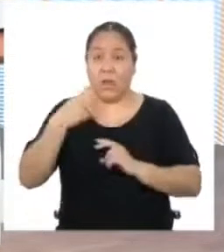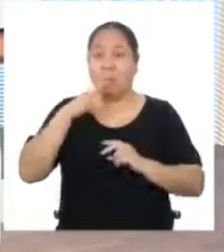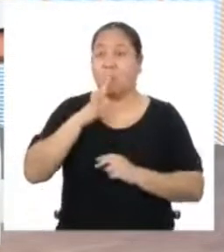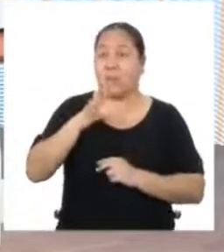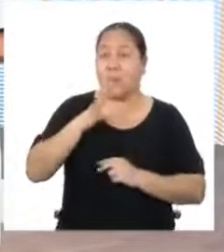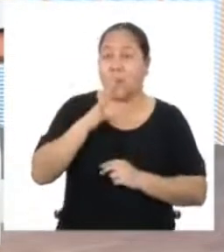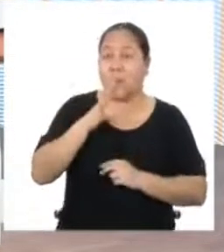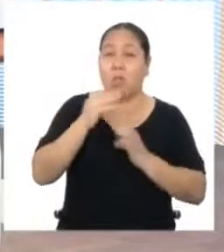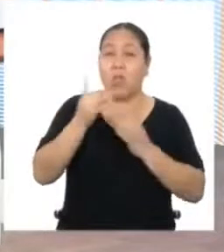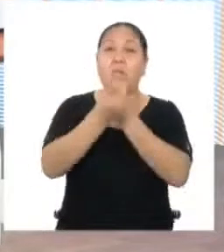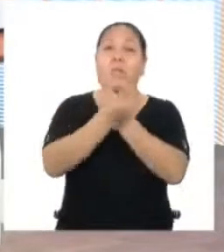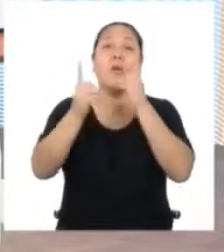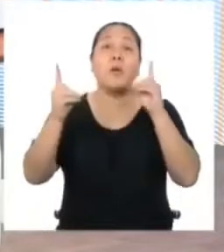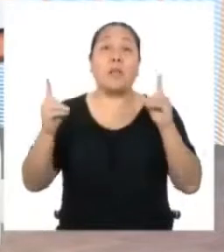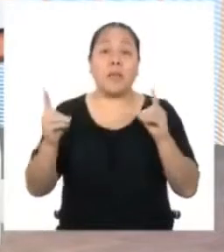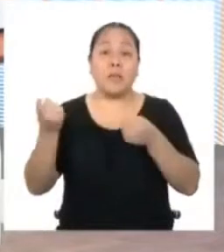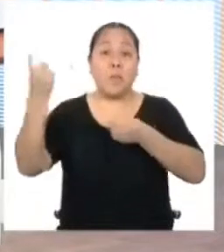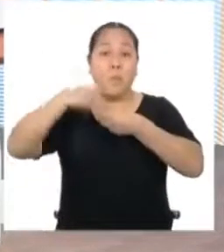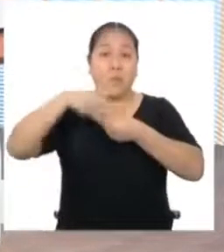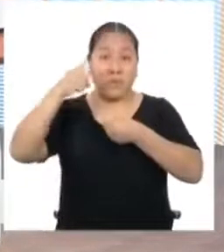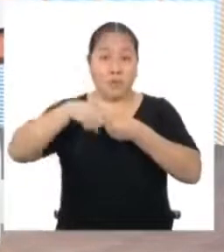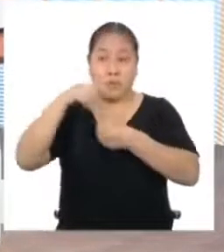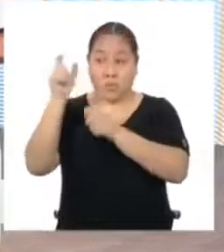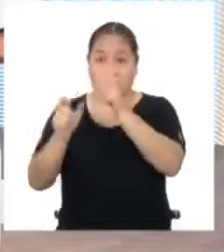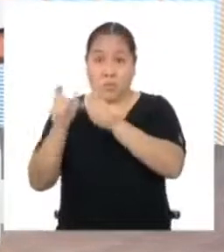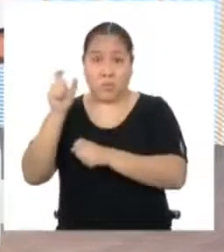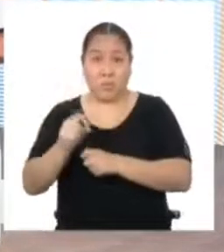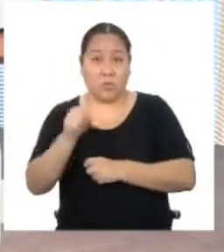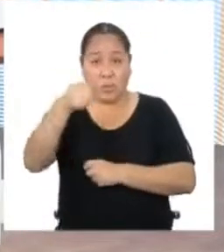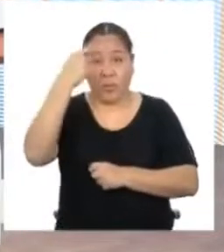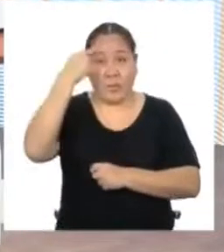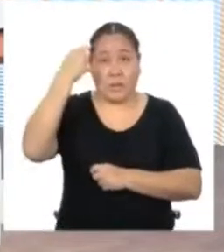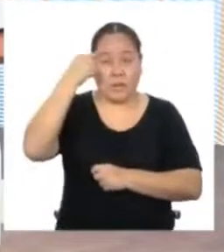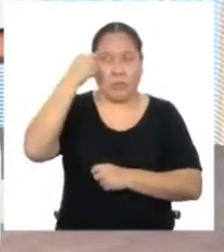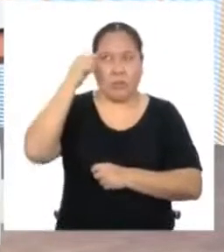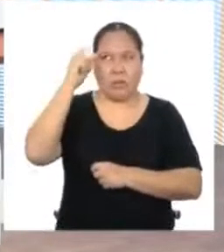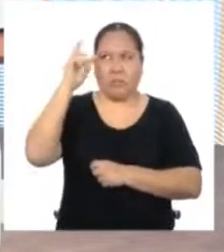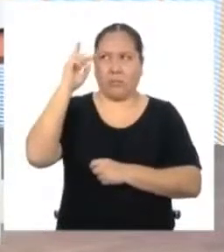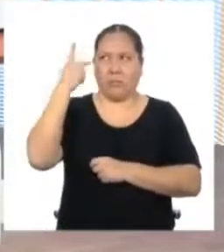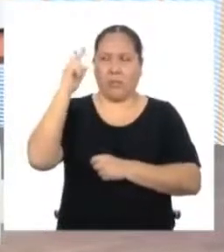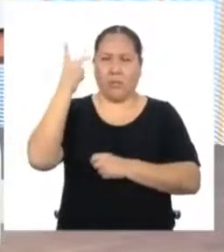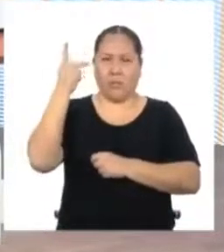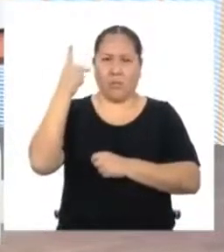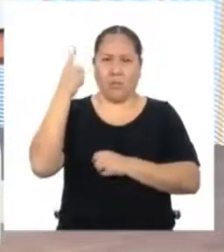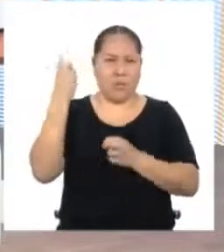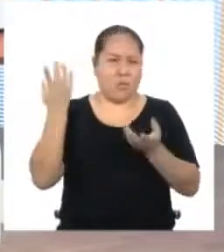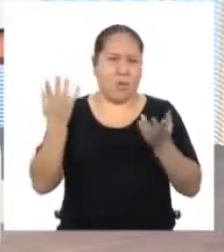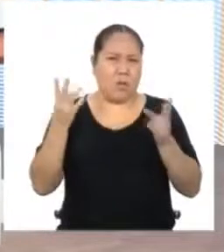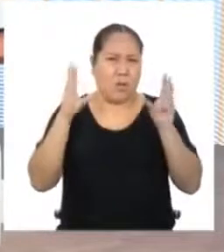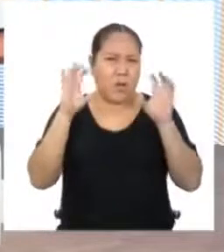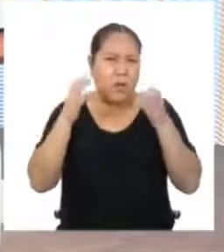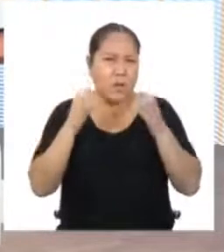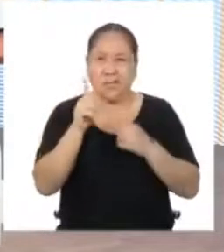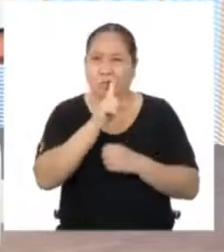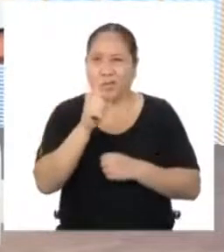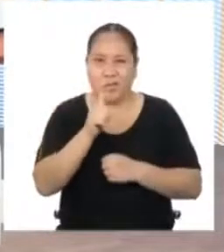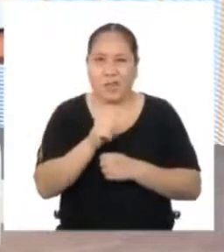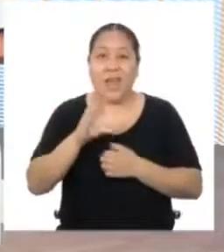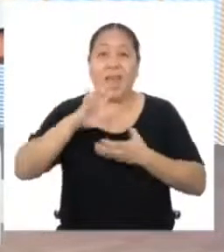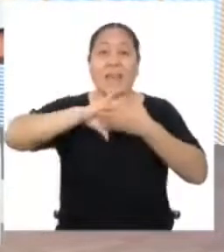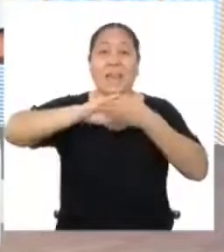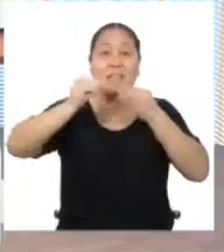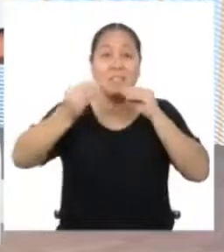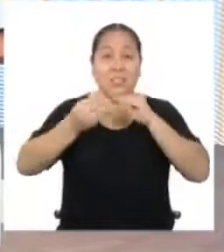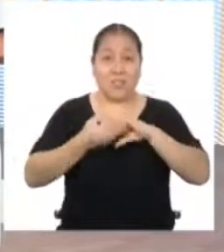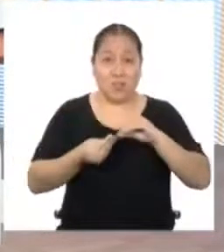democracia y participación ciudadana? Ustedes pensarán que me he bloqueado y que estoy confundiendo materias Les aseguro que en mi historia,